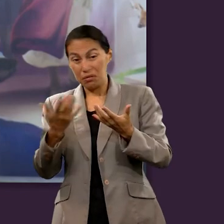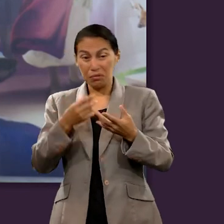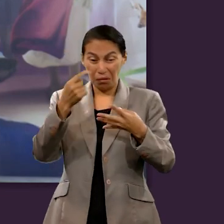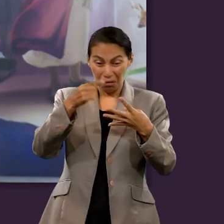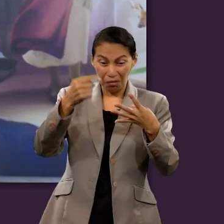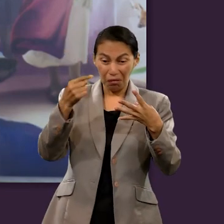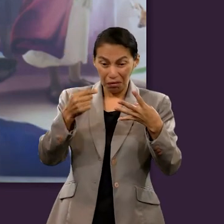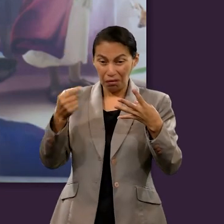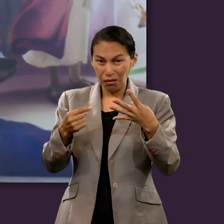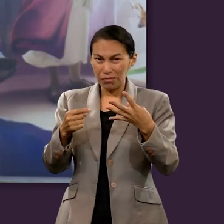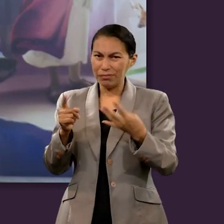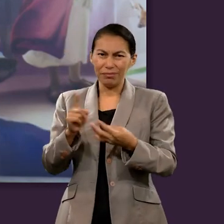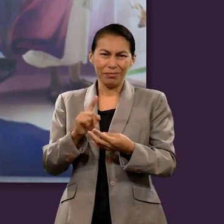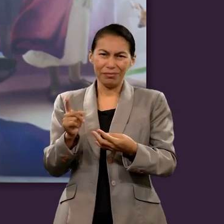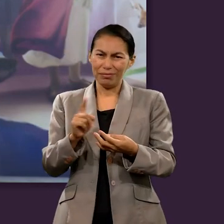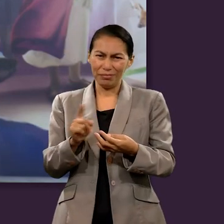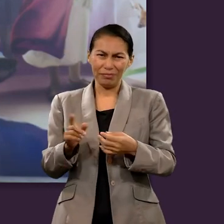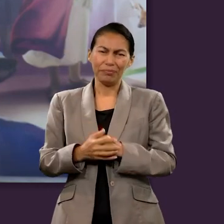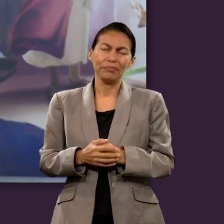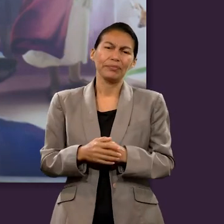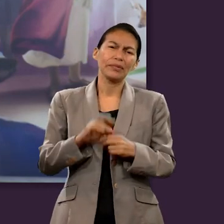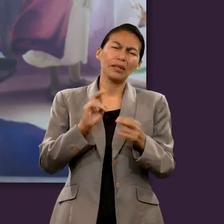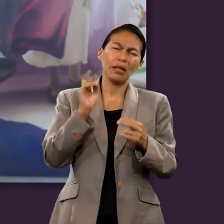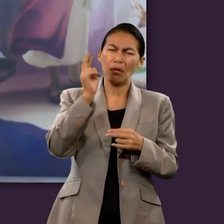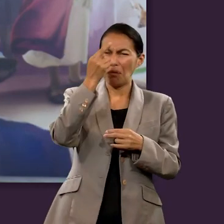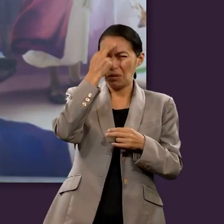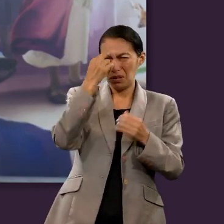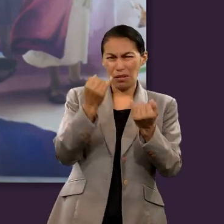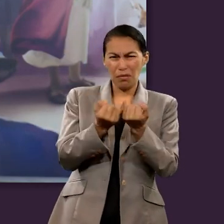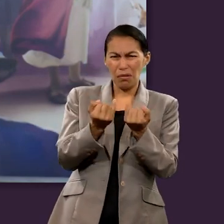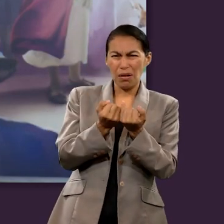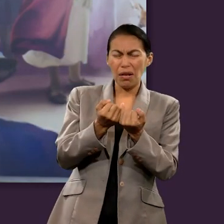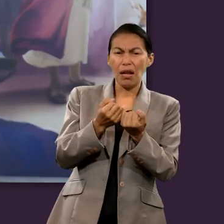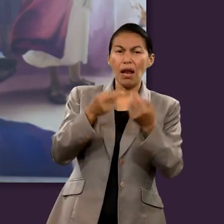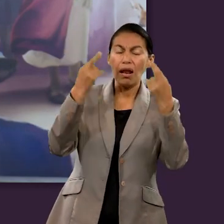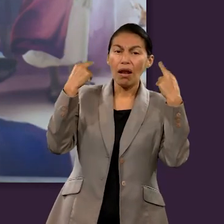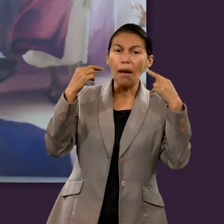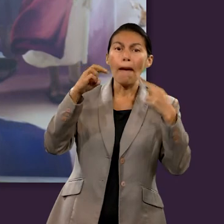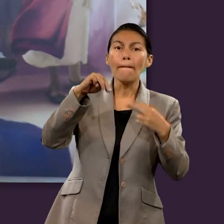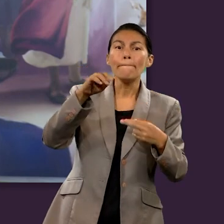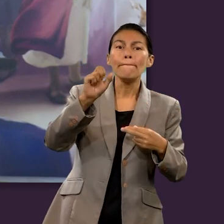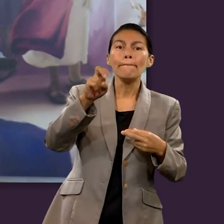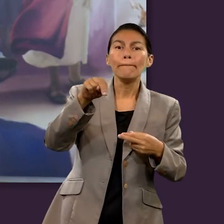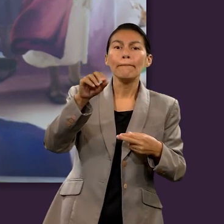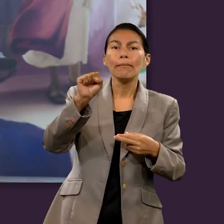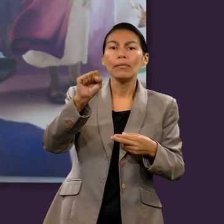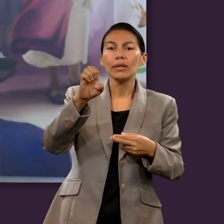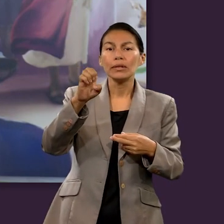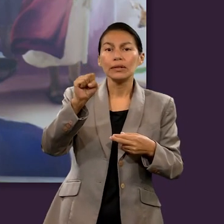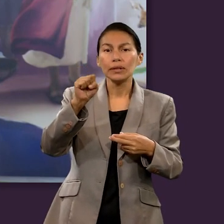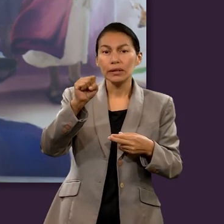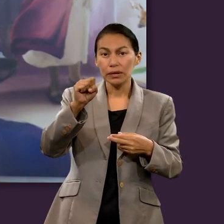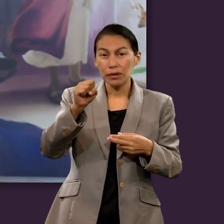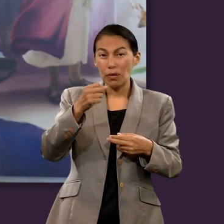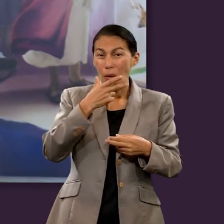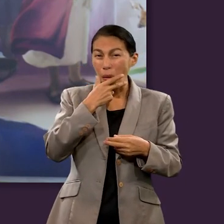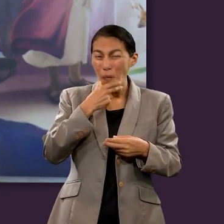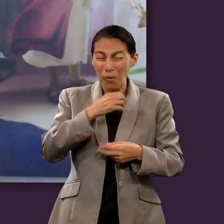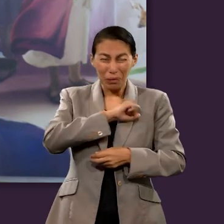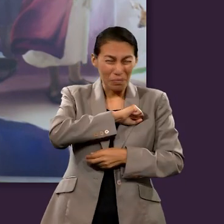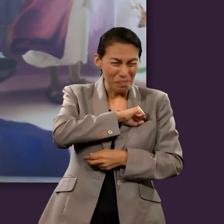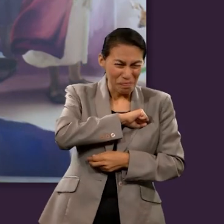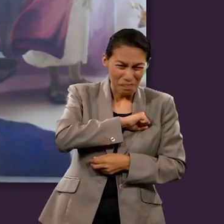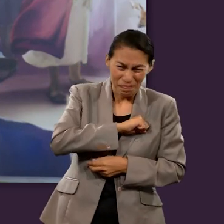regresar. Fue respondida tan sencillamente. No se le dio una lista de cosas por hacer. Eso me regresa hacia